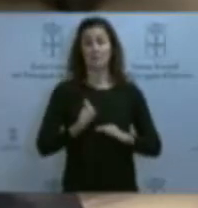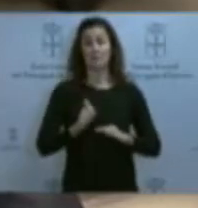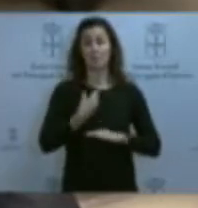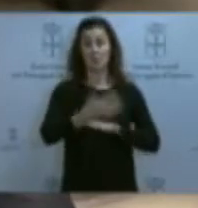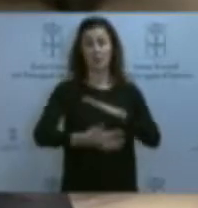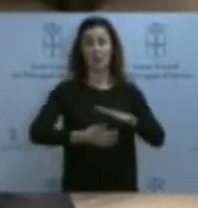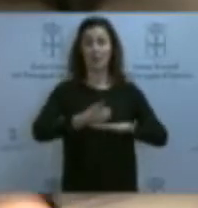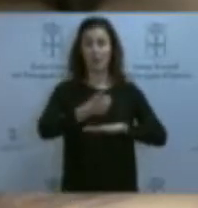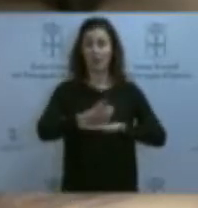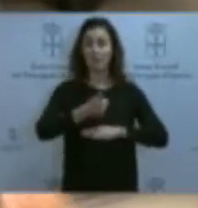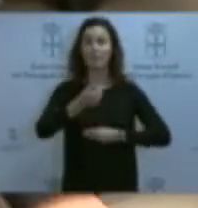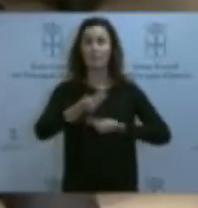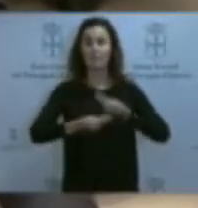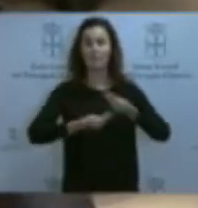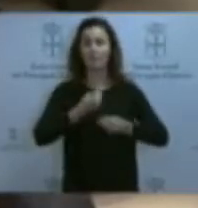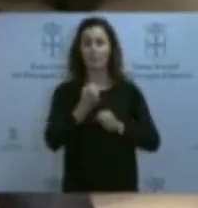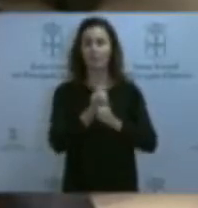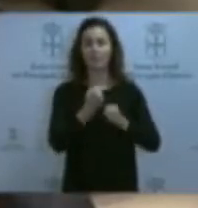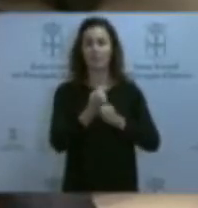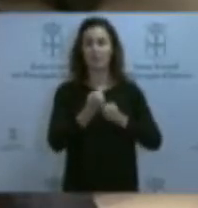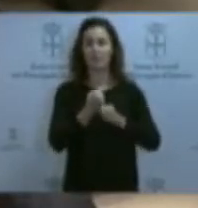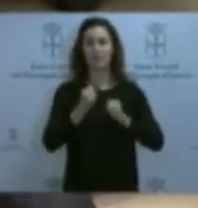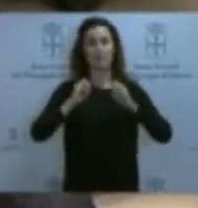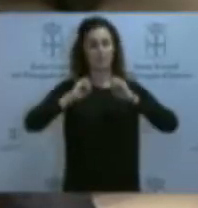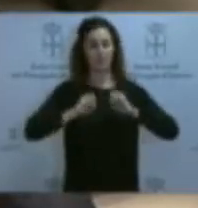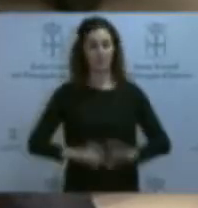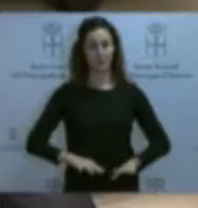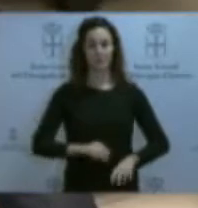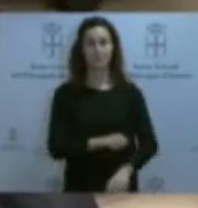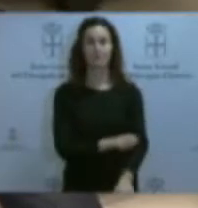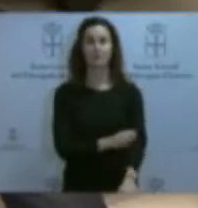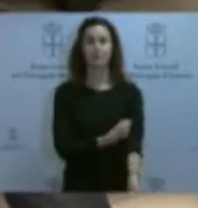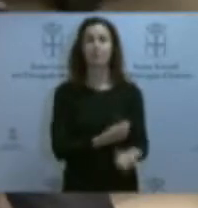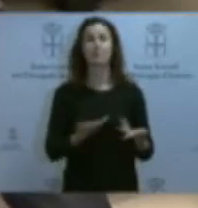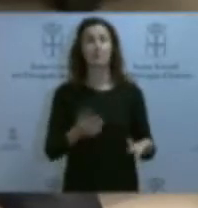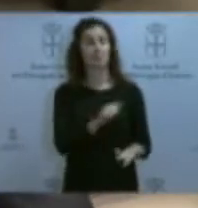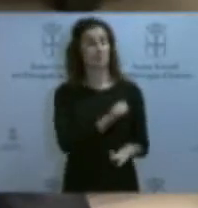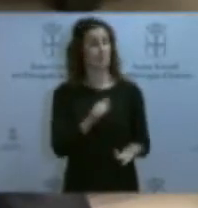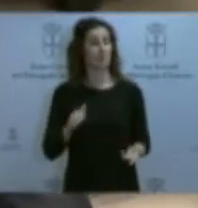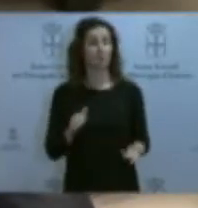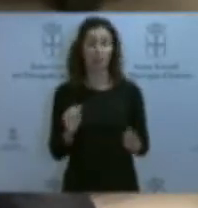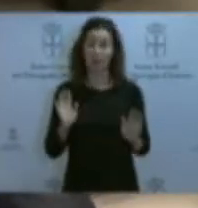operaciones dentro del organigrama de la sociedad por motivos personales.